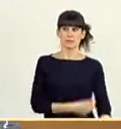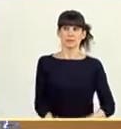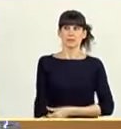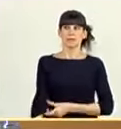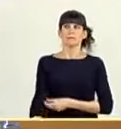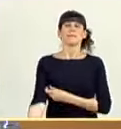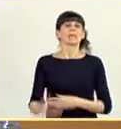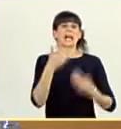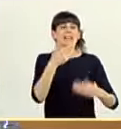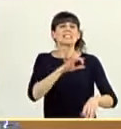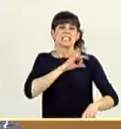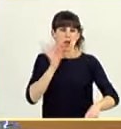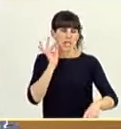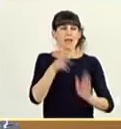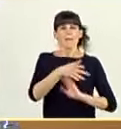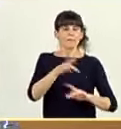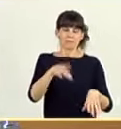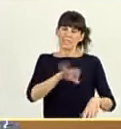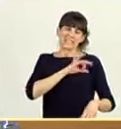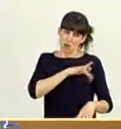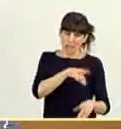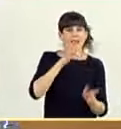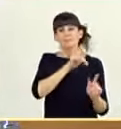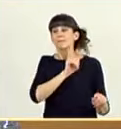Gracias, señoría. Tiene la palabra el señor ministro.